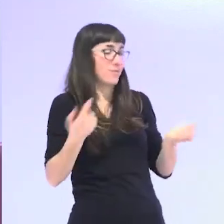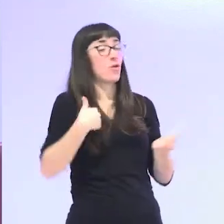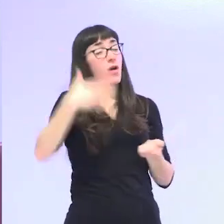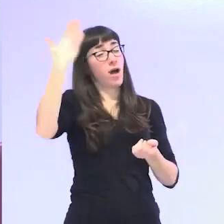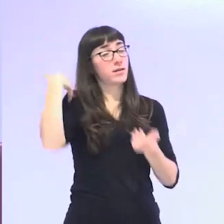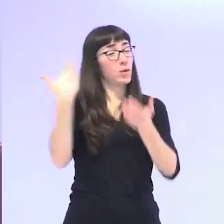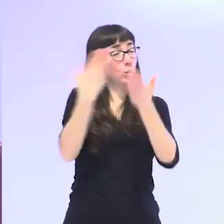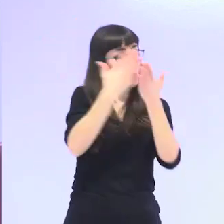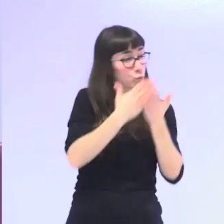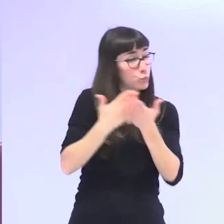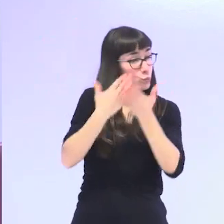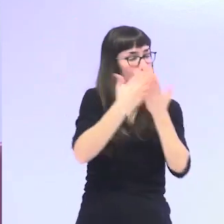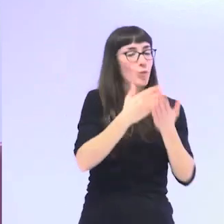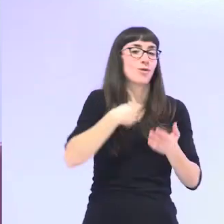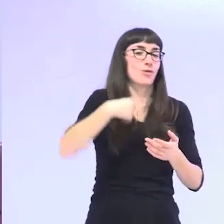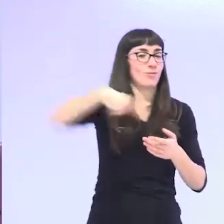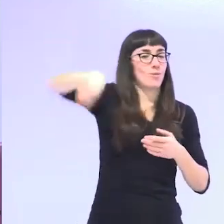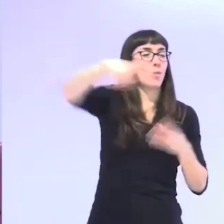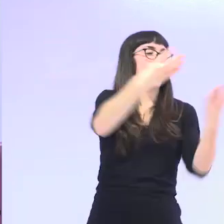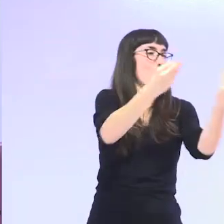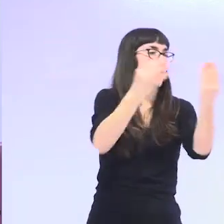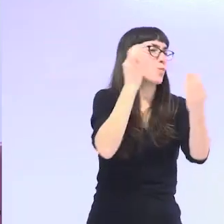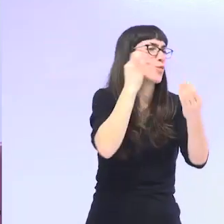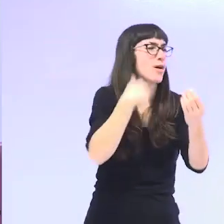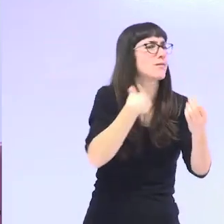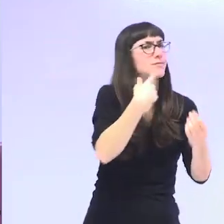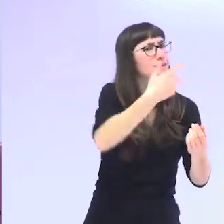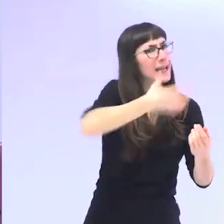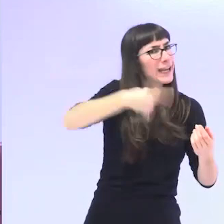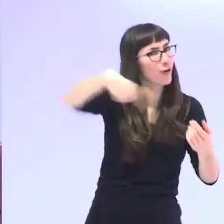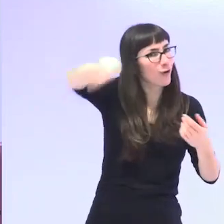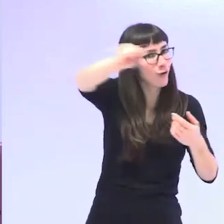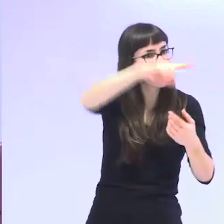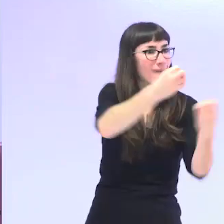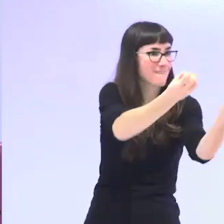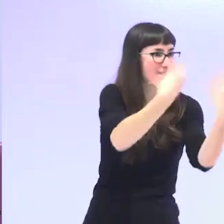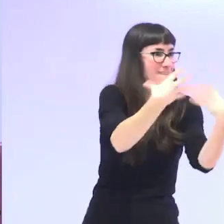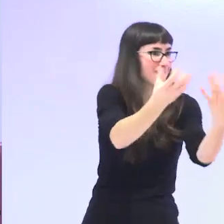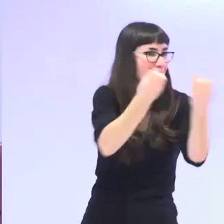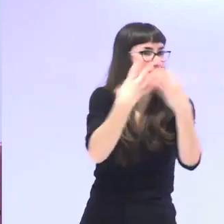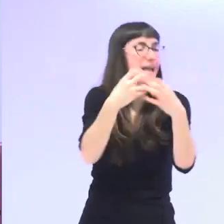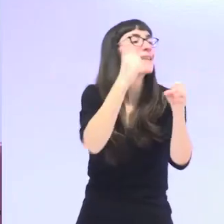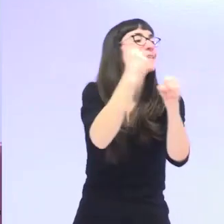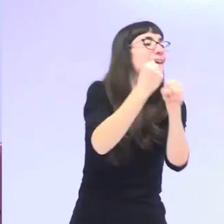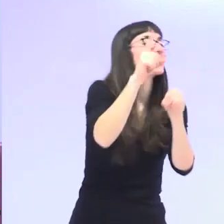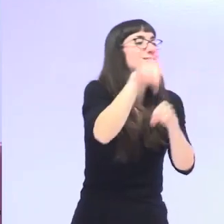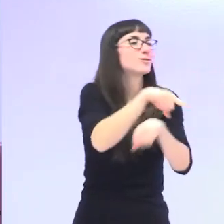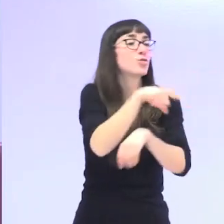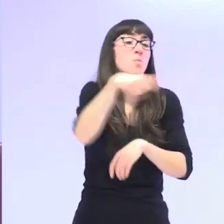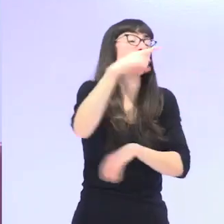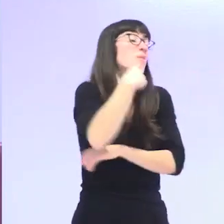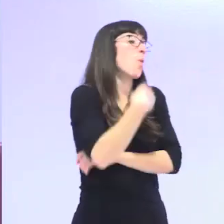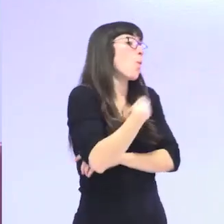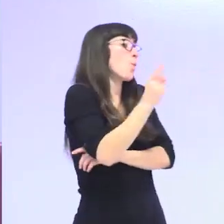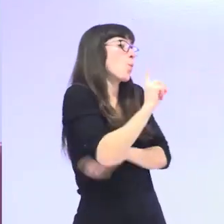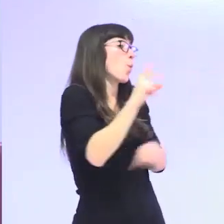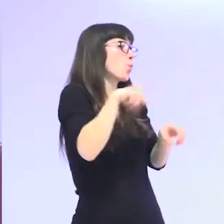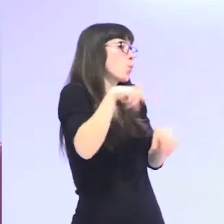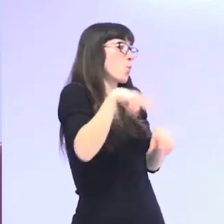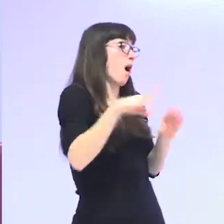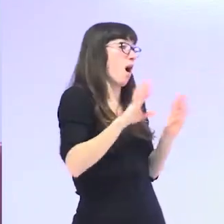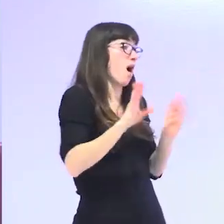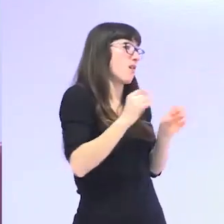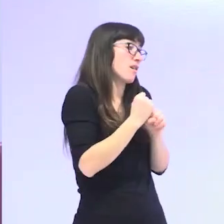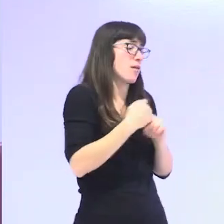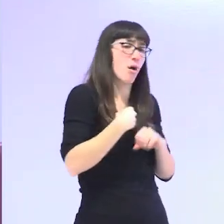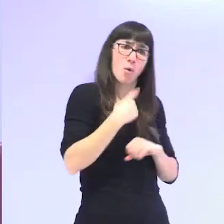que quería que formaran parte de mi investigación y que me contaran si habían trabajado me decían no, yo no he trabajado nunca digo, ah no dice, no